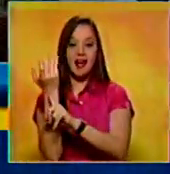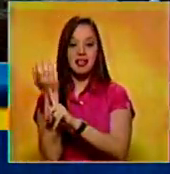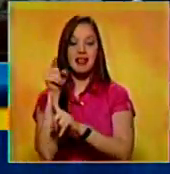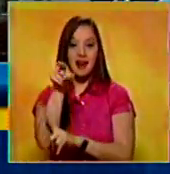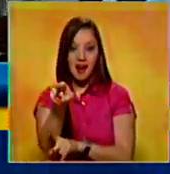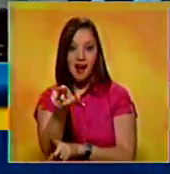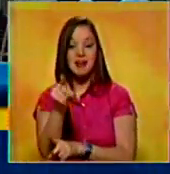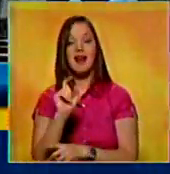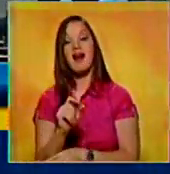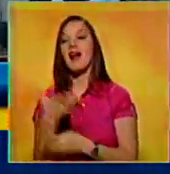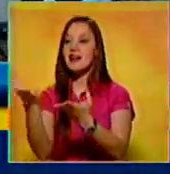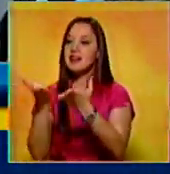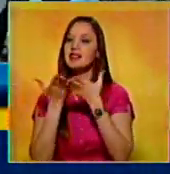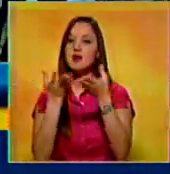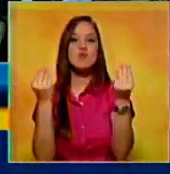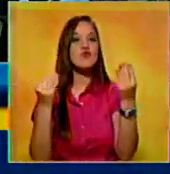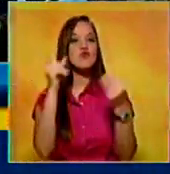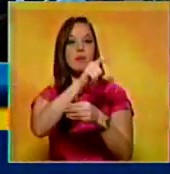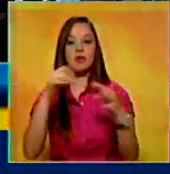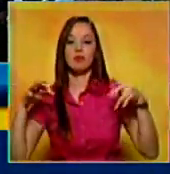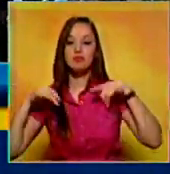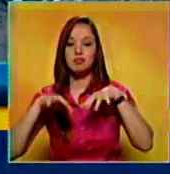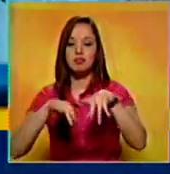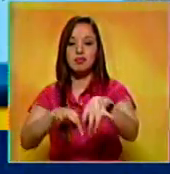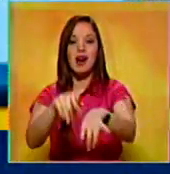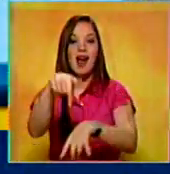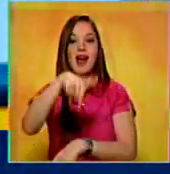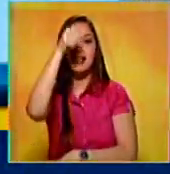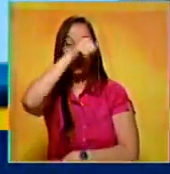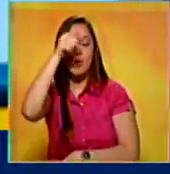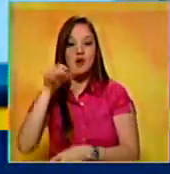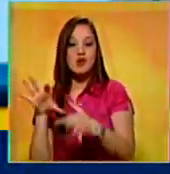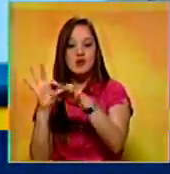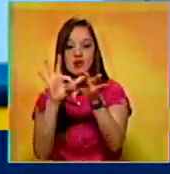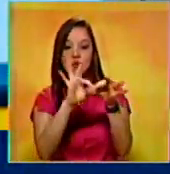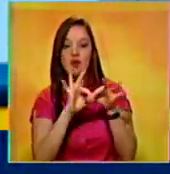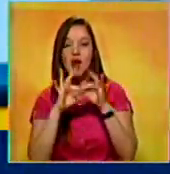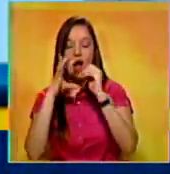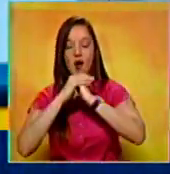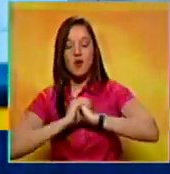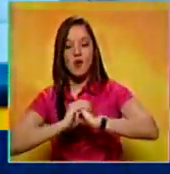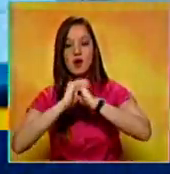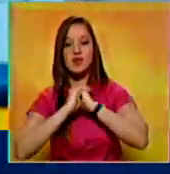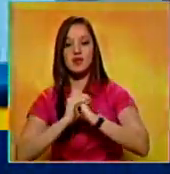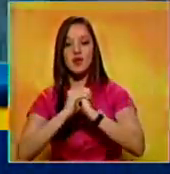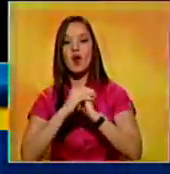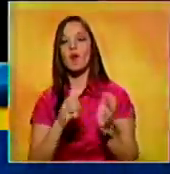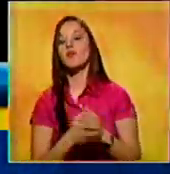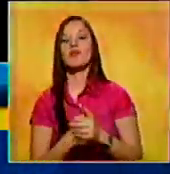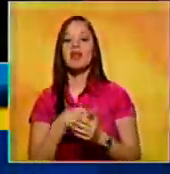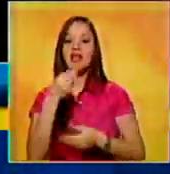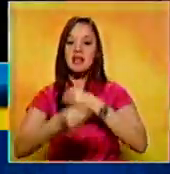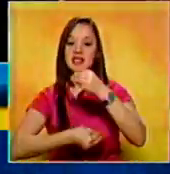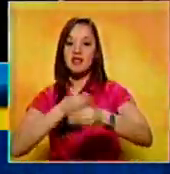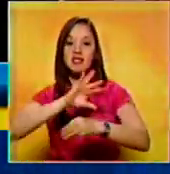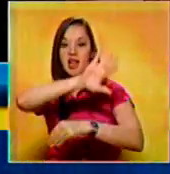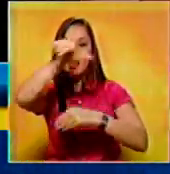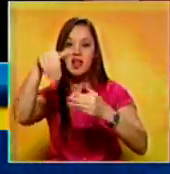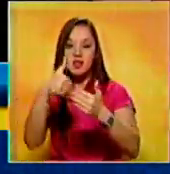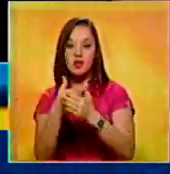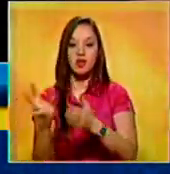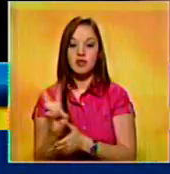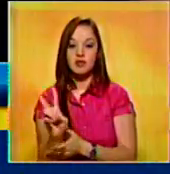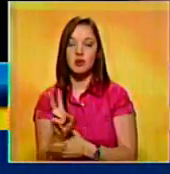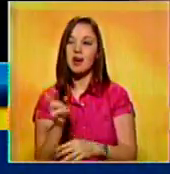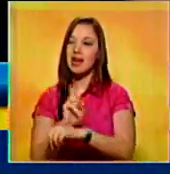así recibir a los cientos de feligreses que este domingo se unirán en la cadena de oración que al unísono se llevará a cabo en todo el país por